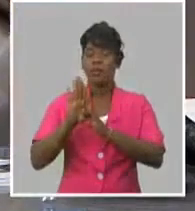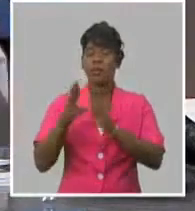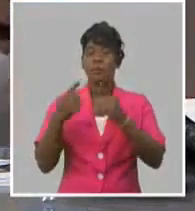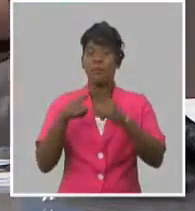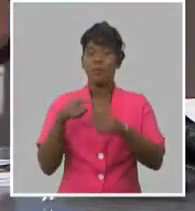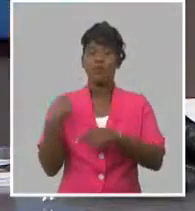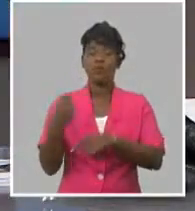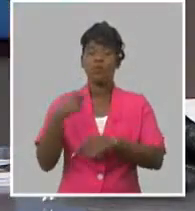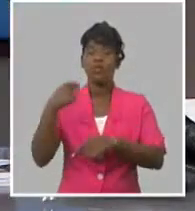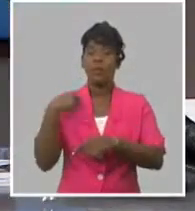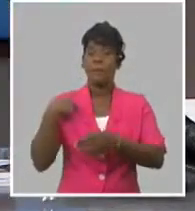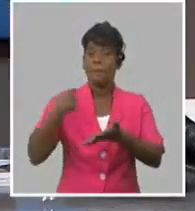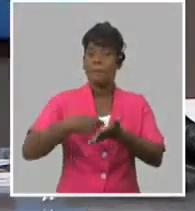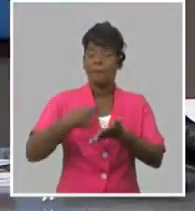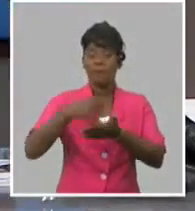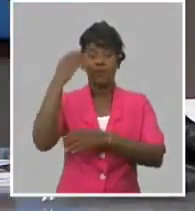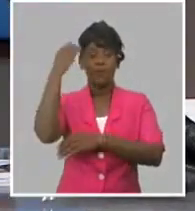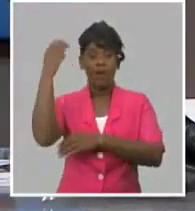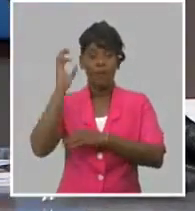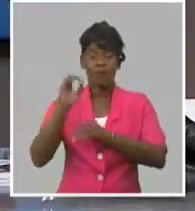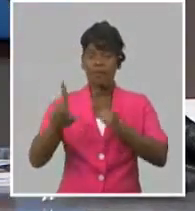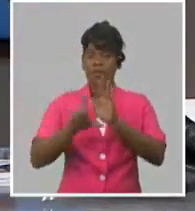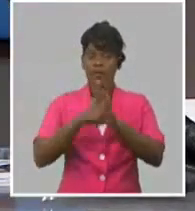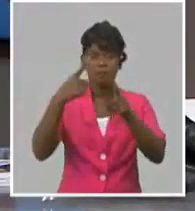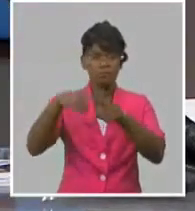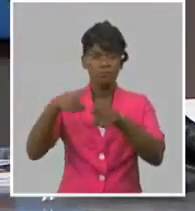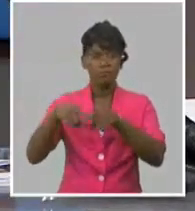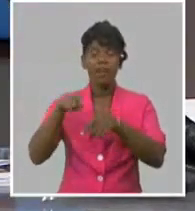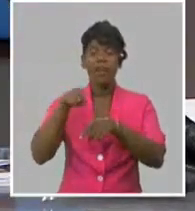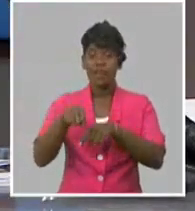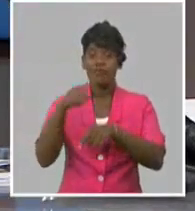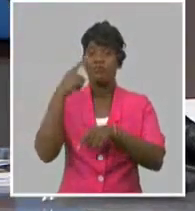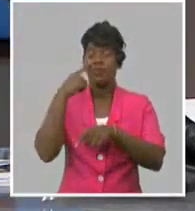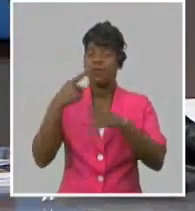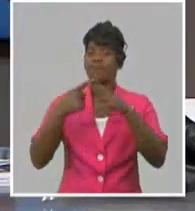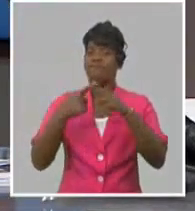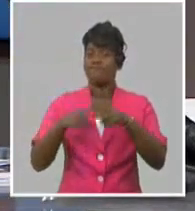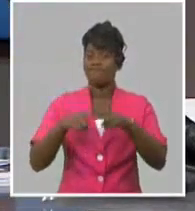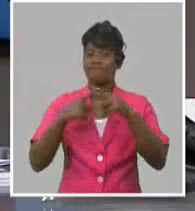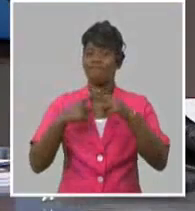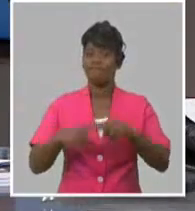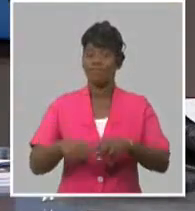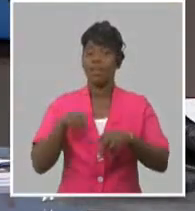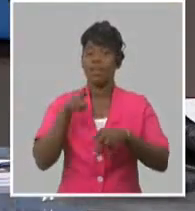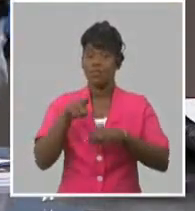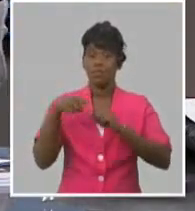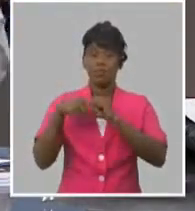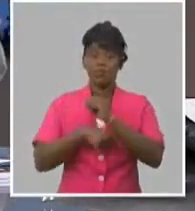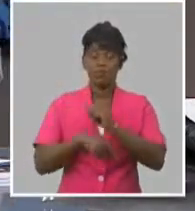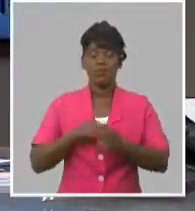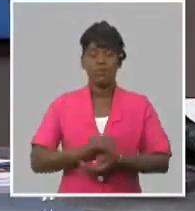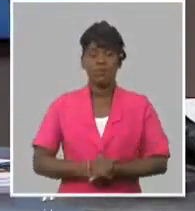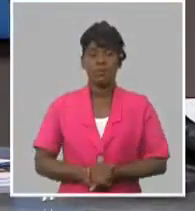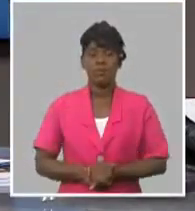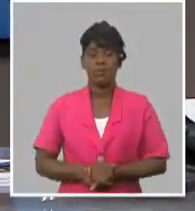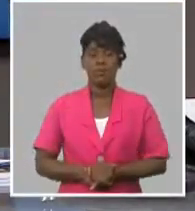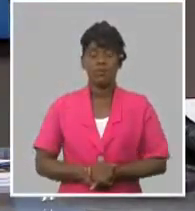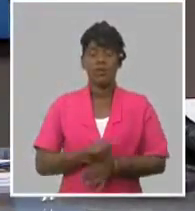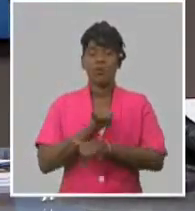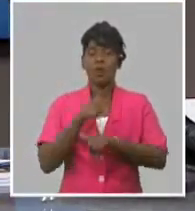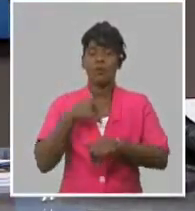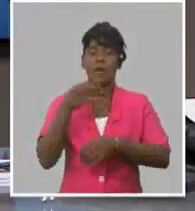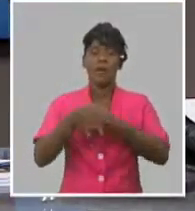Entonces, todas esas cosas están en economía cubana. Ya no te quiero hablar de comparabilidad